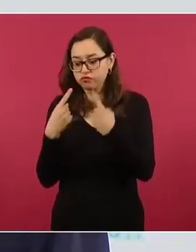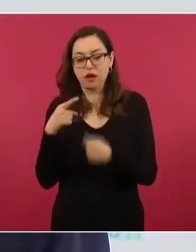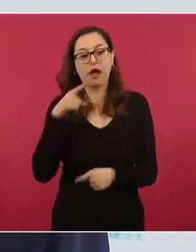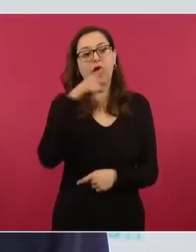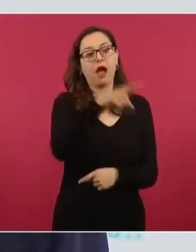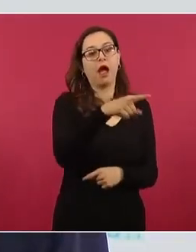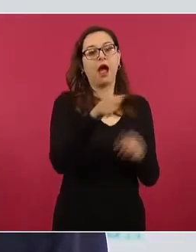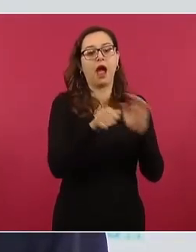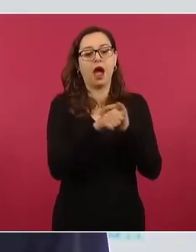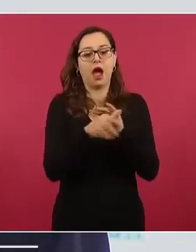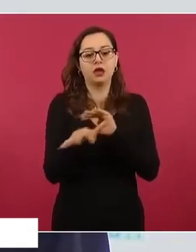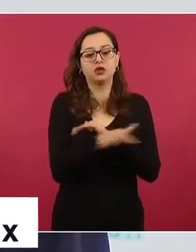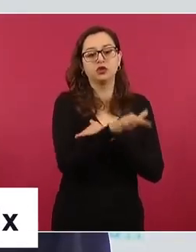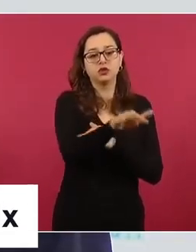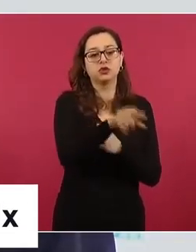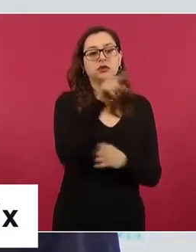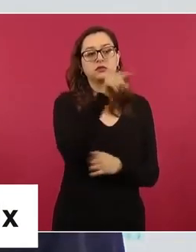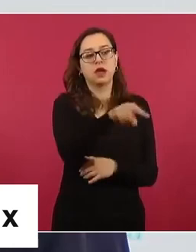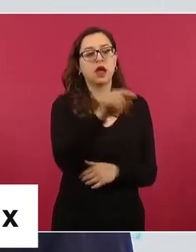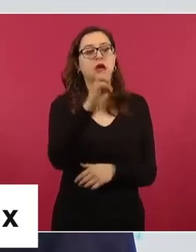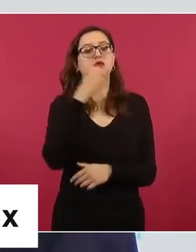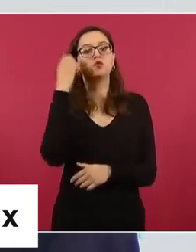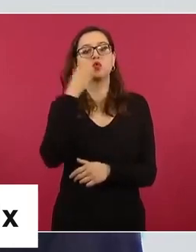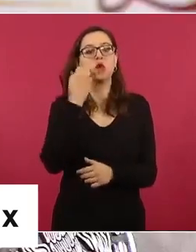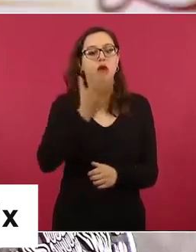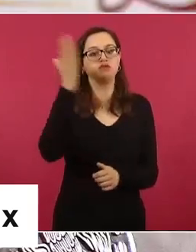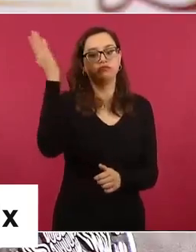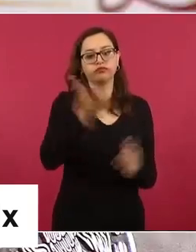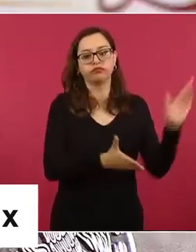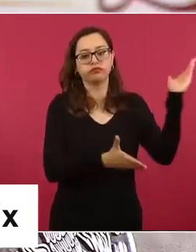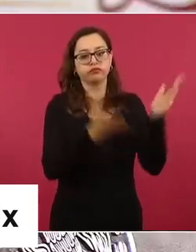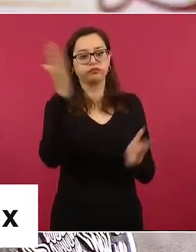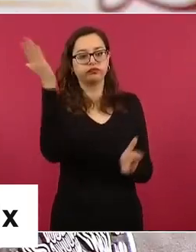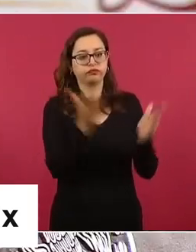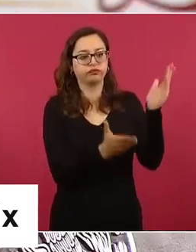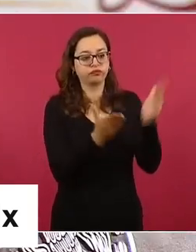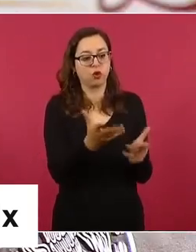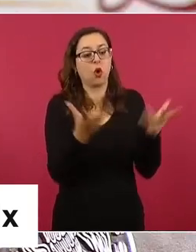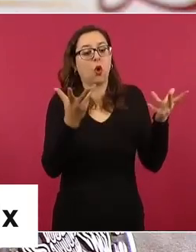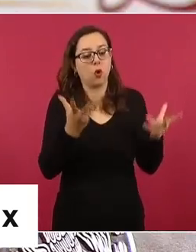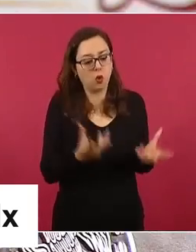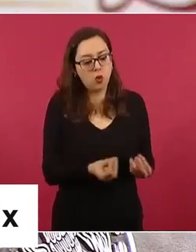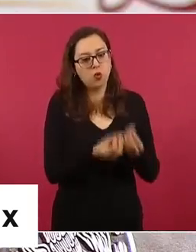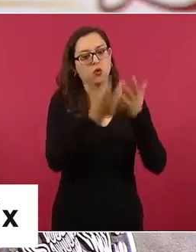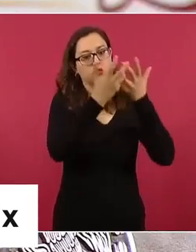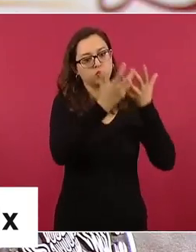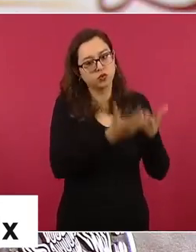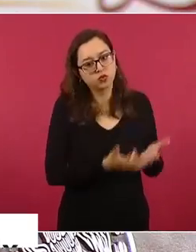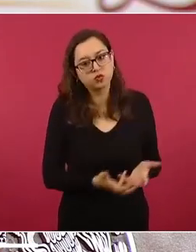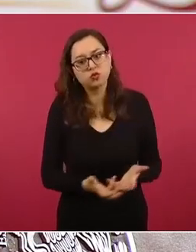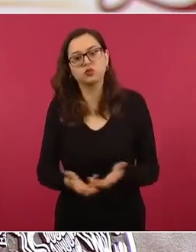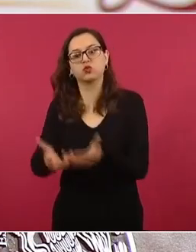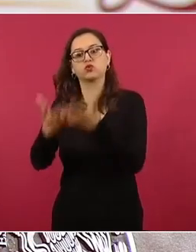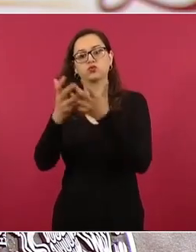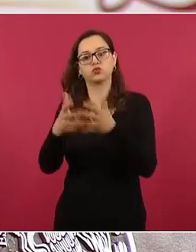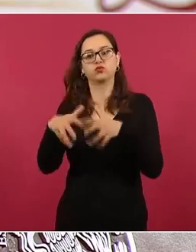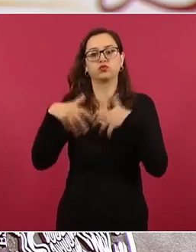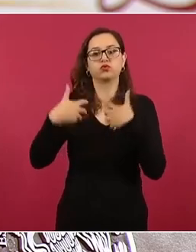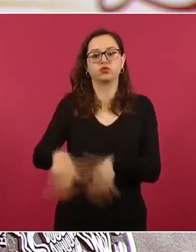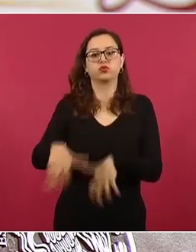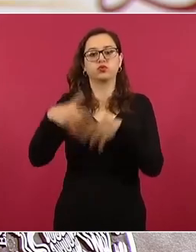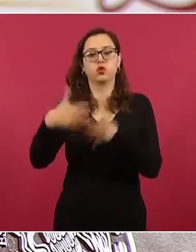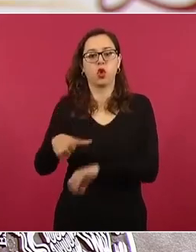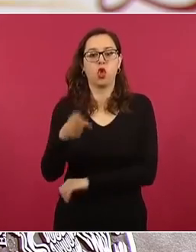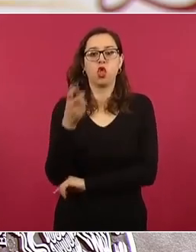de delegaciones de otras escuelas normales del país para desde ahí trasladarse a las movilizaciones con